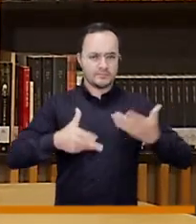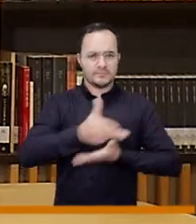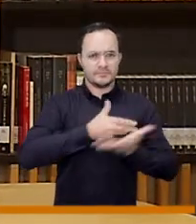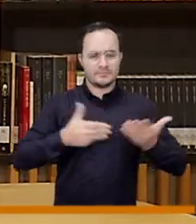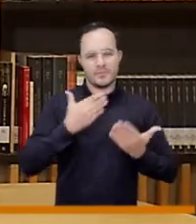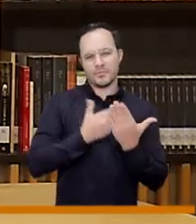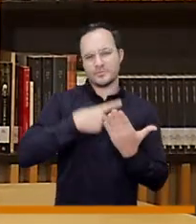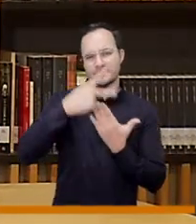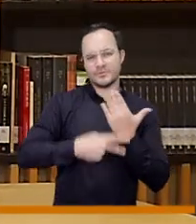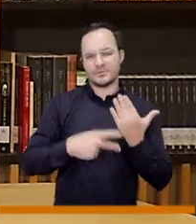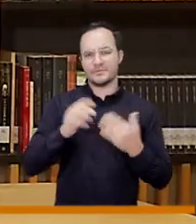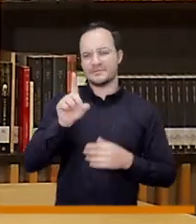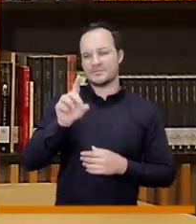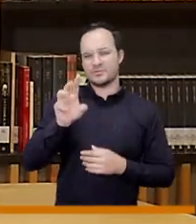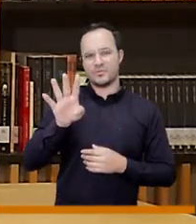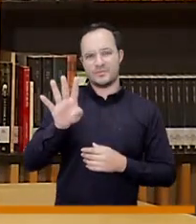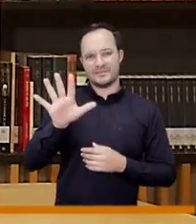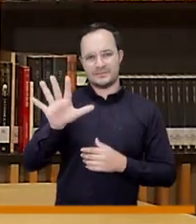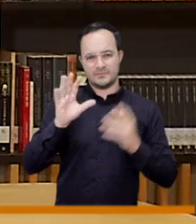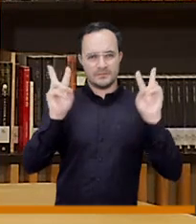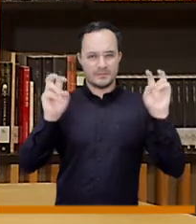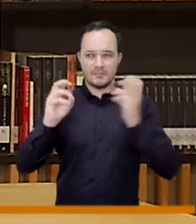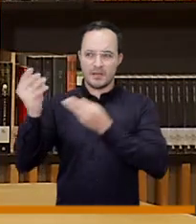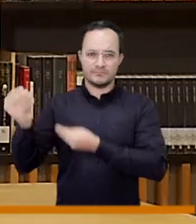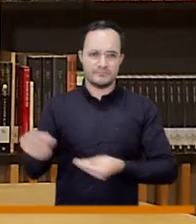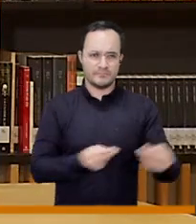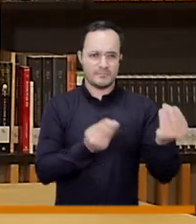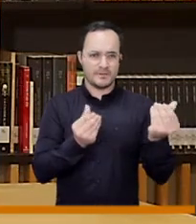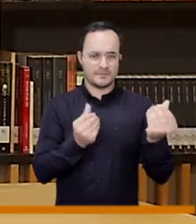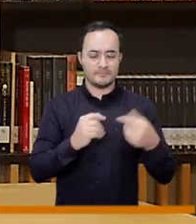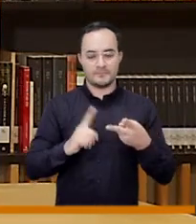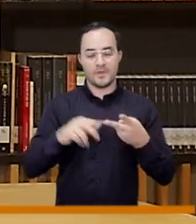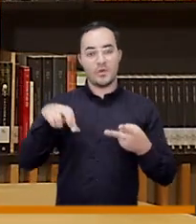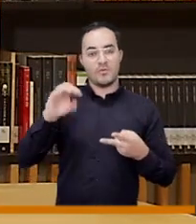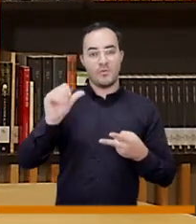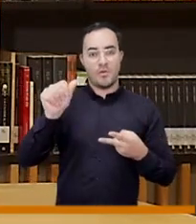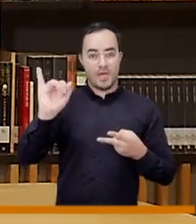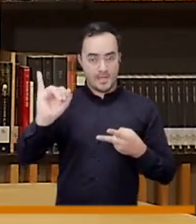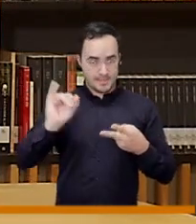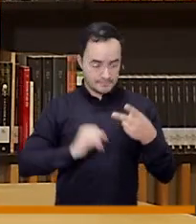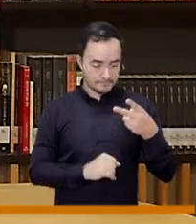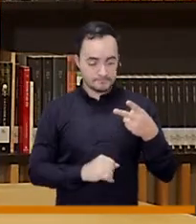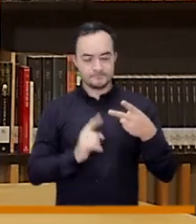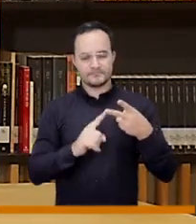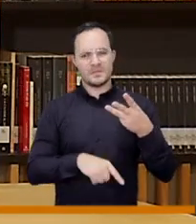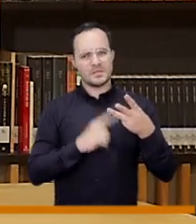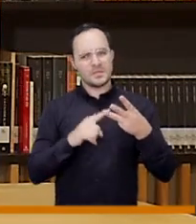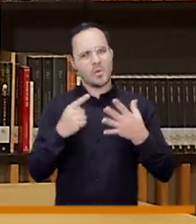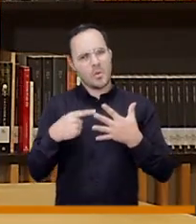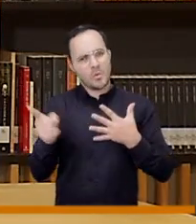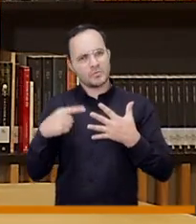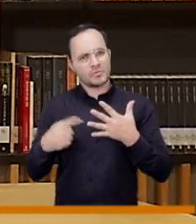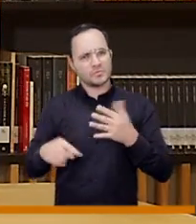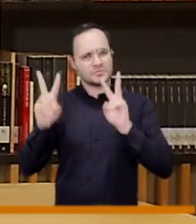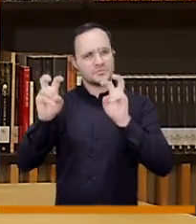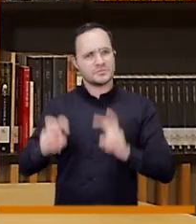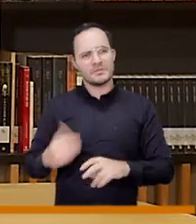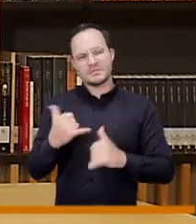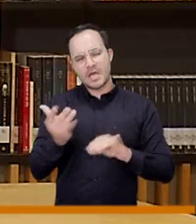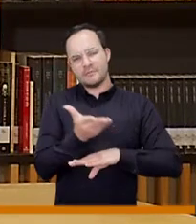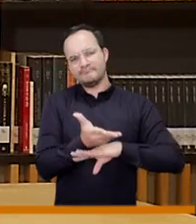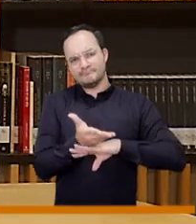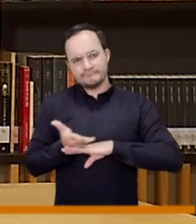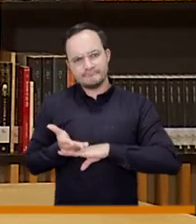acuerdo 145 de transferencias tenemos el del po hay y seguramente algunos otros que